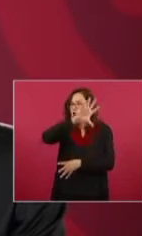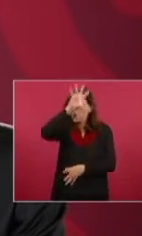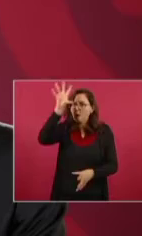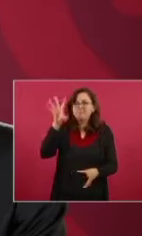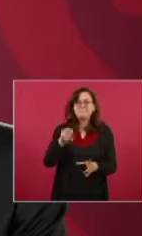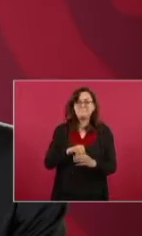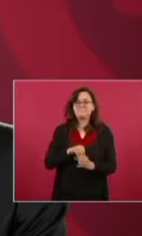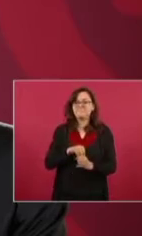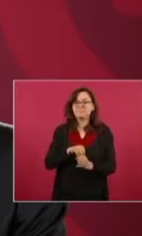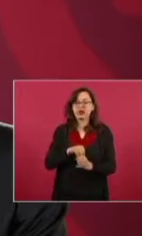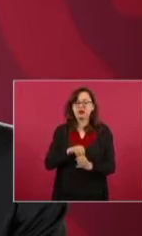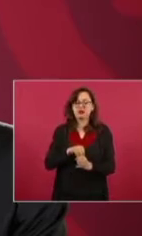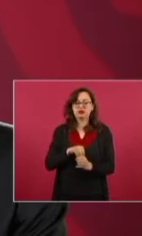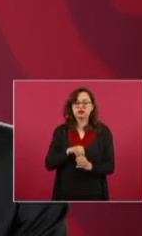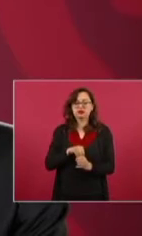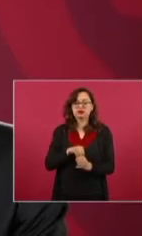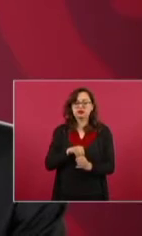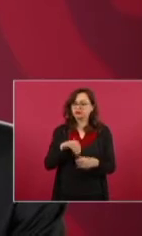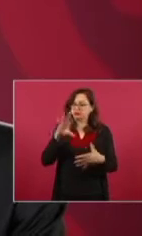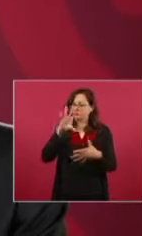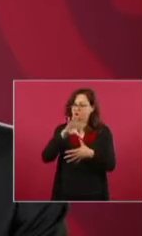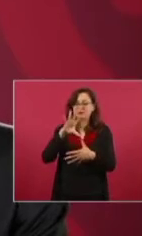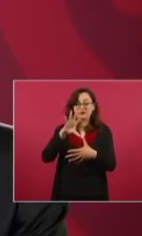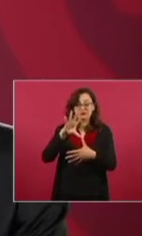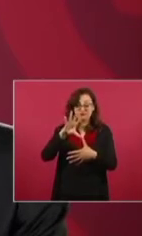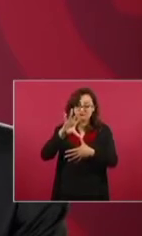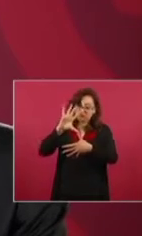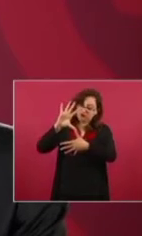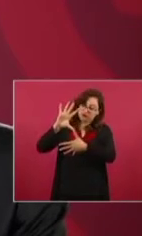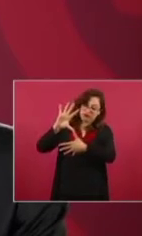toda América.